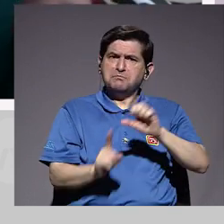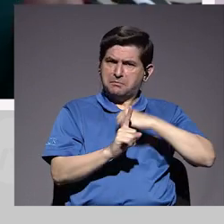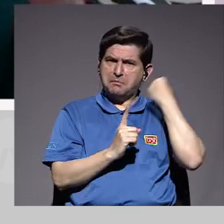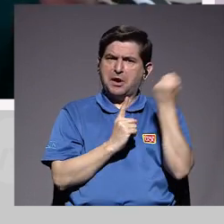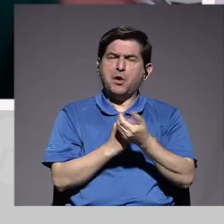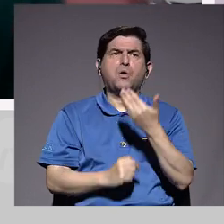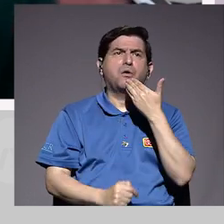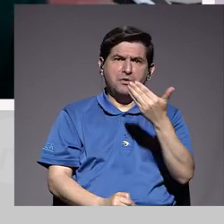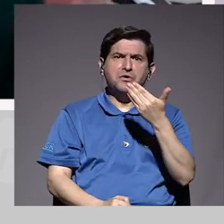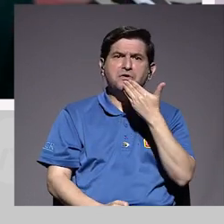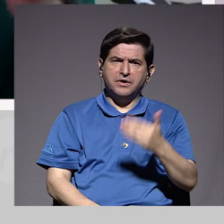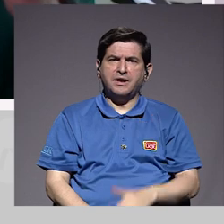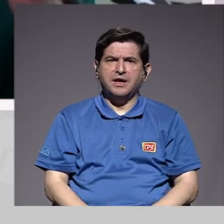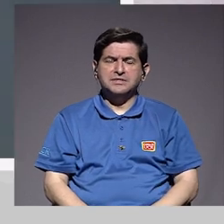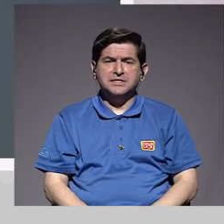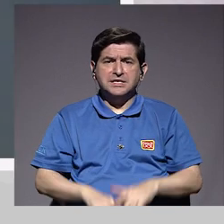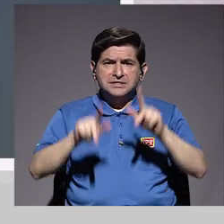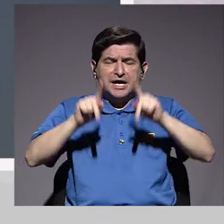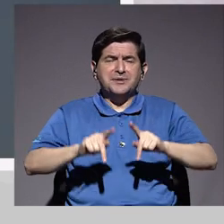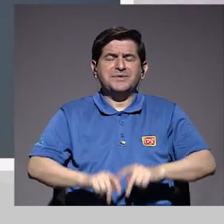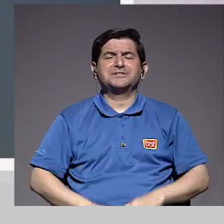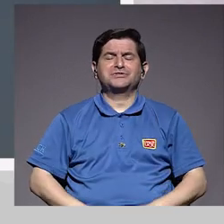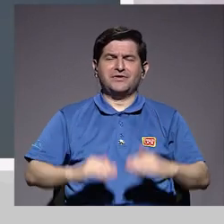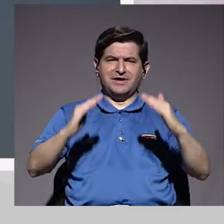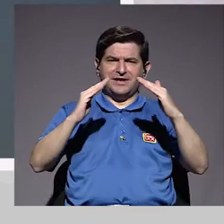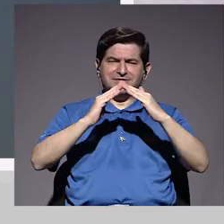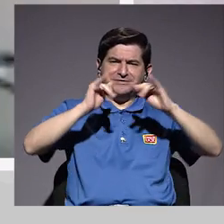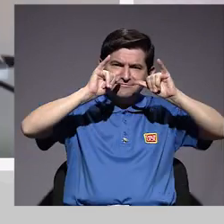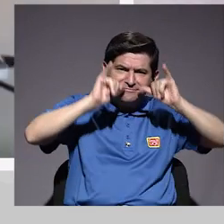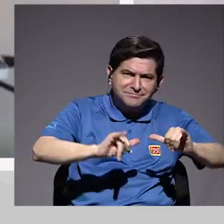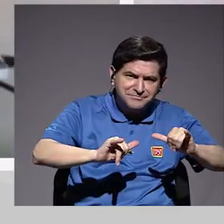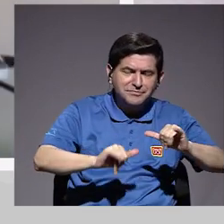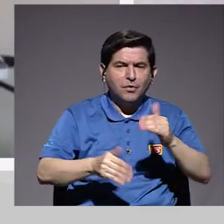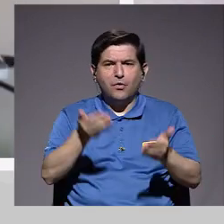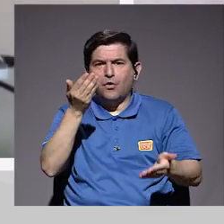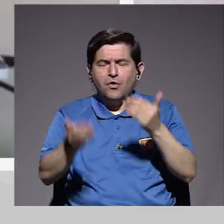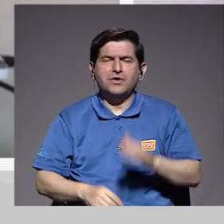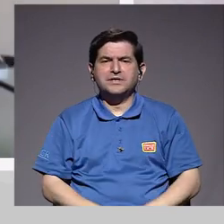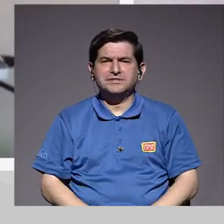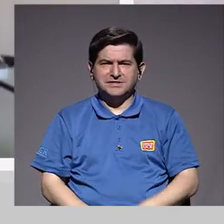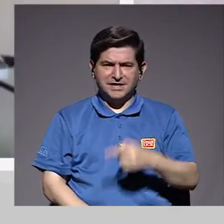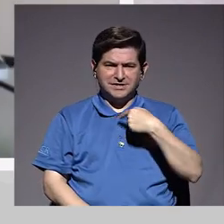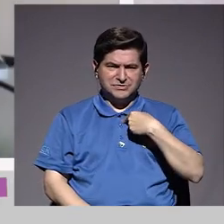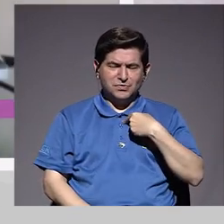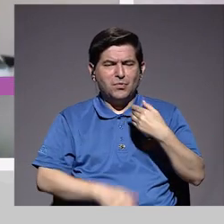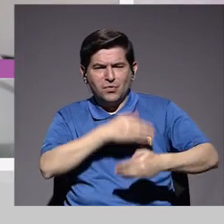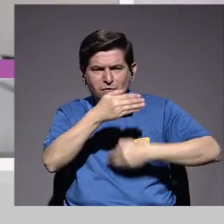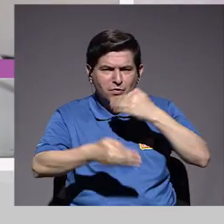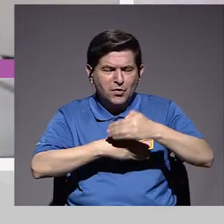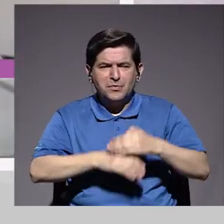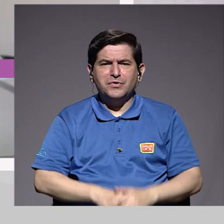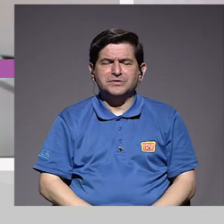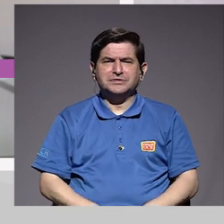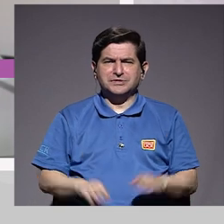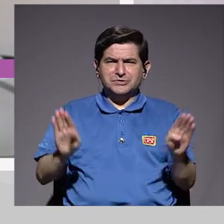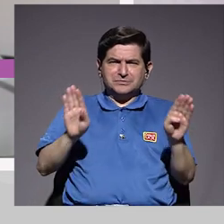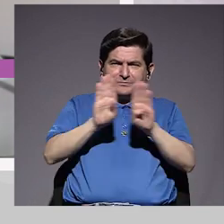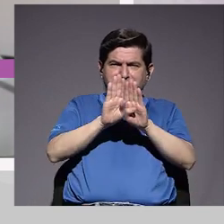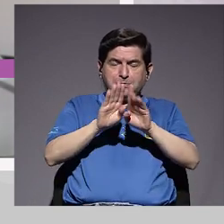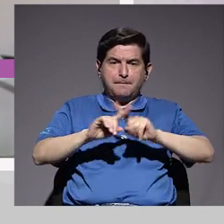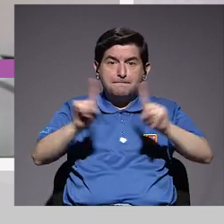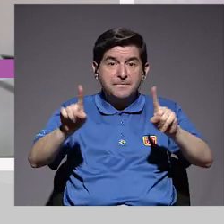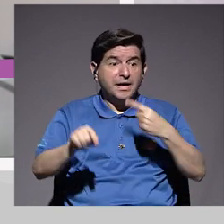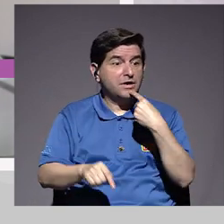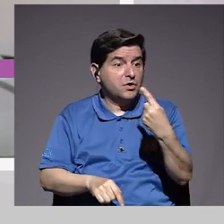confinamiento o a las medidas de permanecer más en casa. Pero sin embargo, lo que me cuentan las pacientes